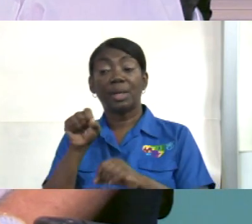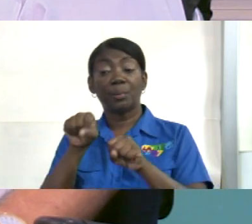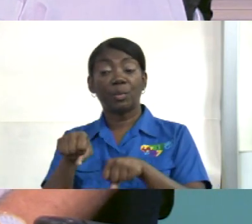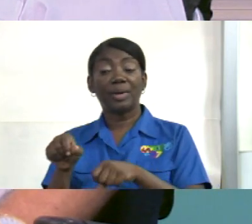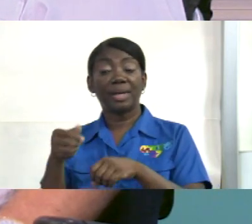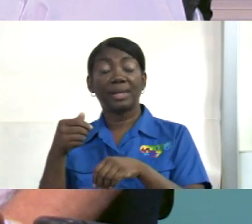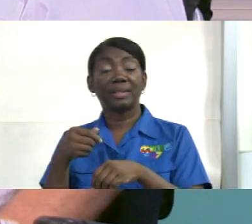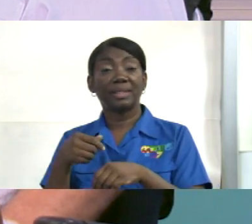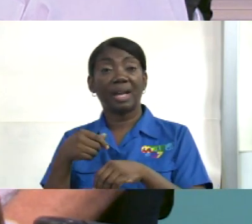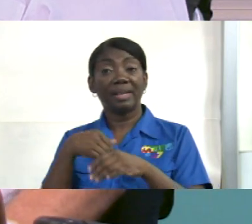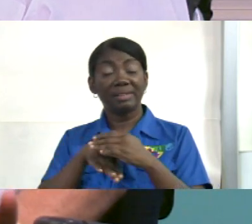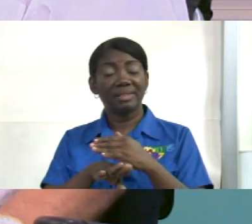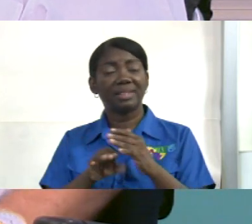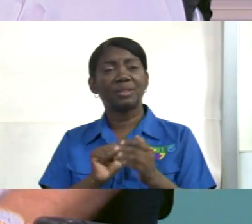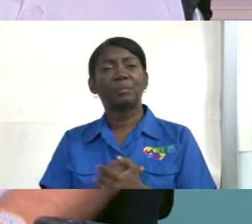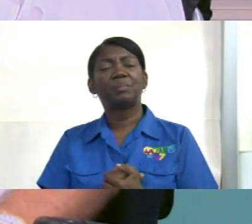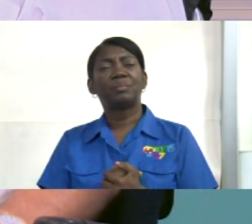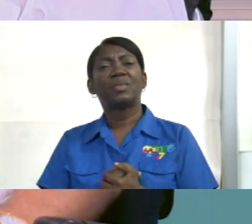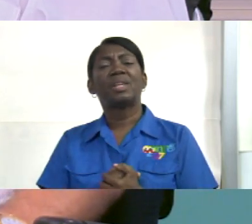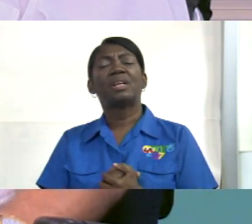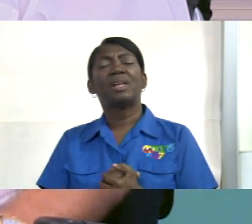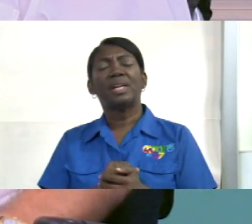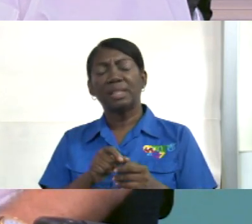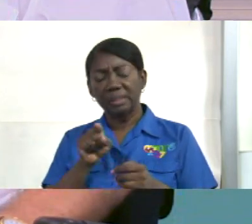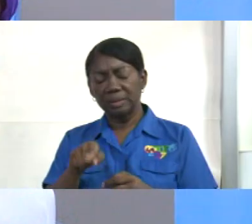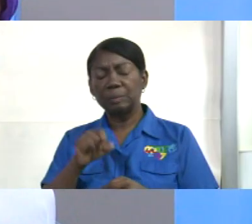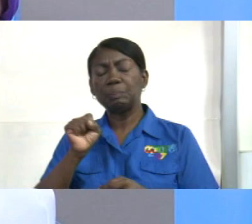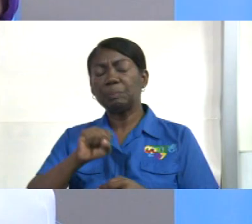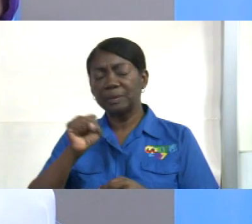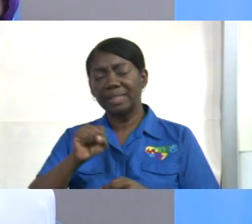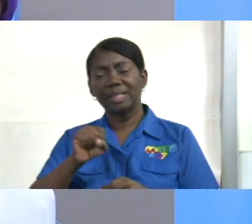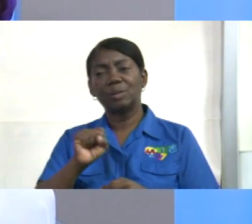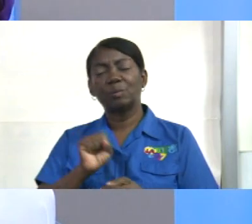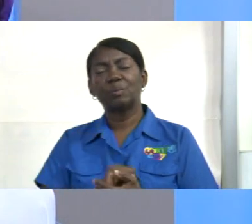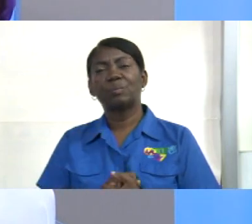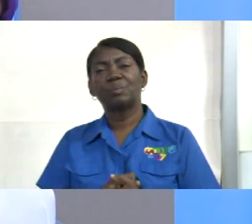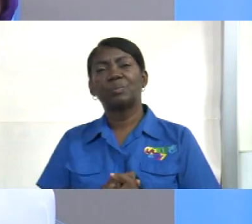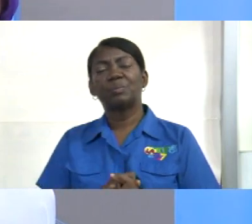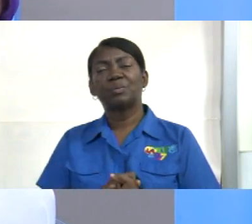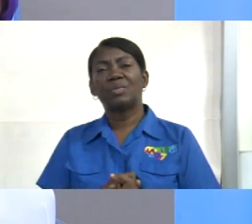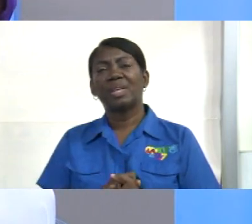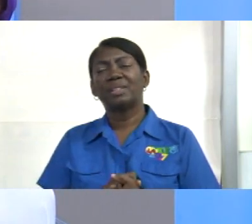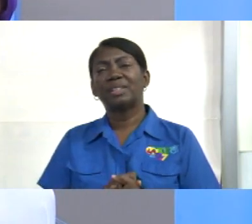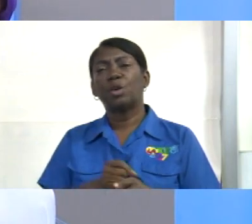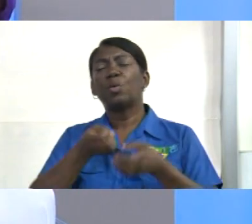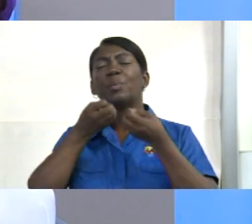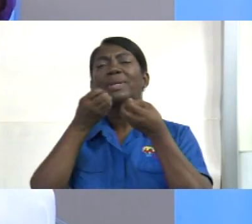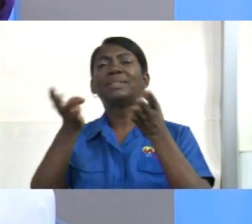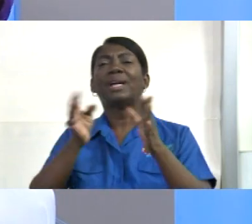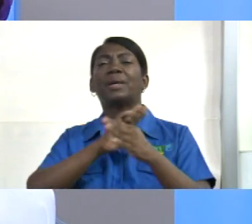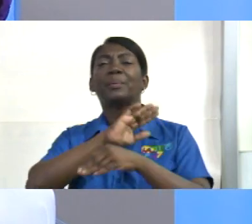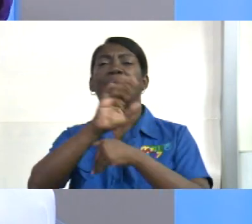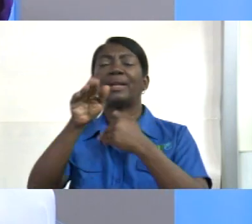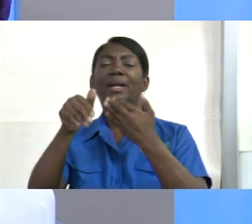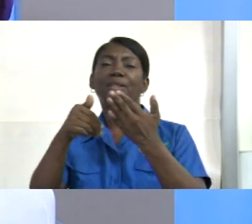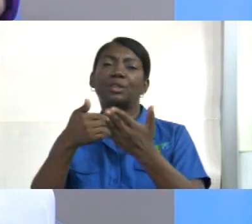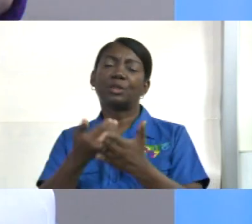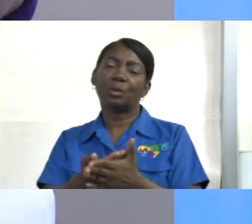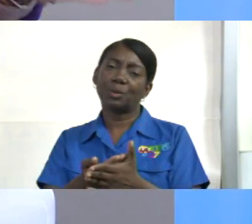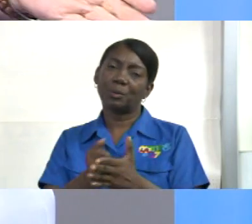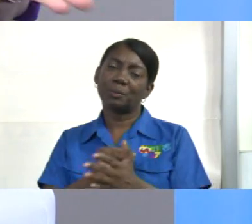es que esto es un mensaje para todos por ejemplo